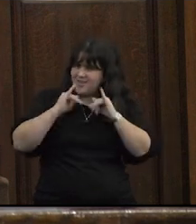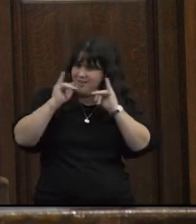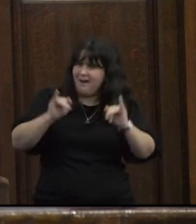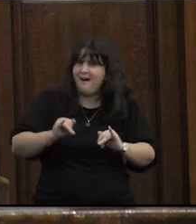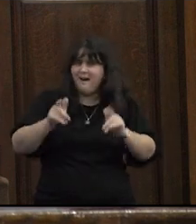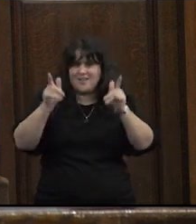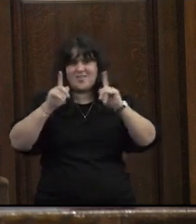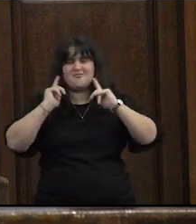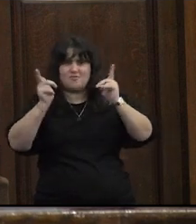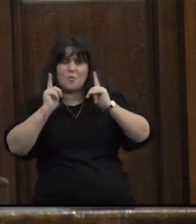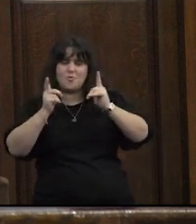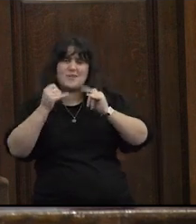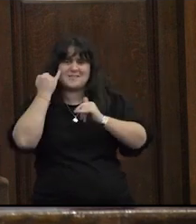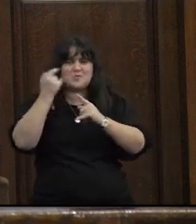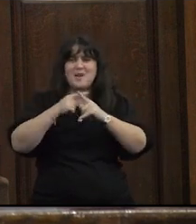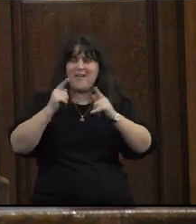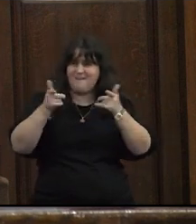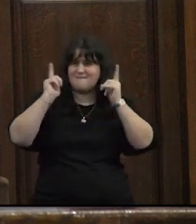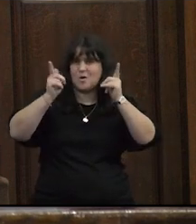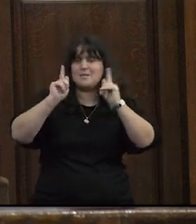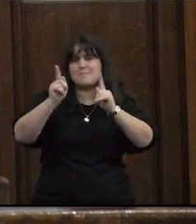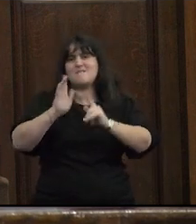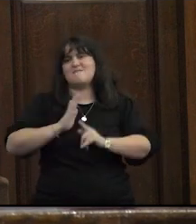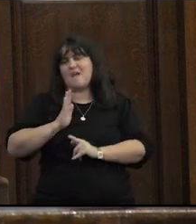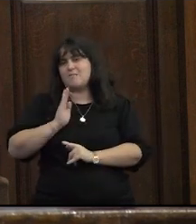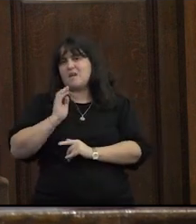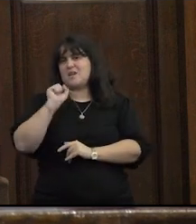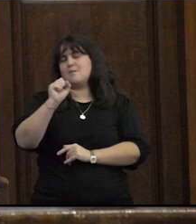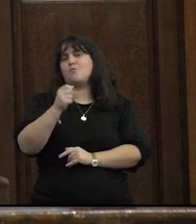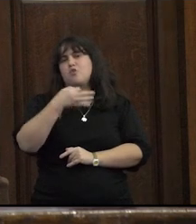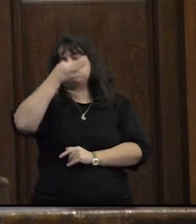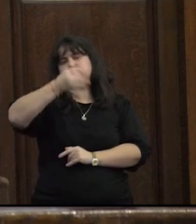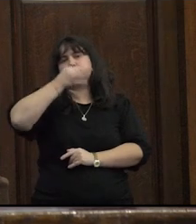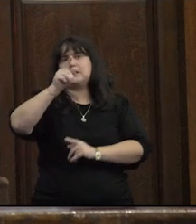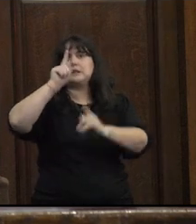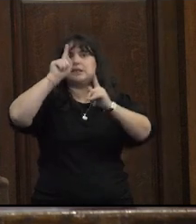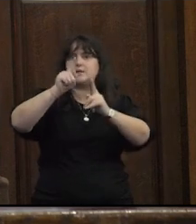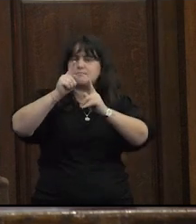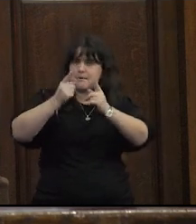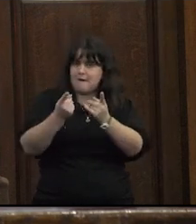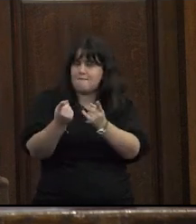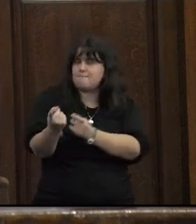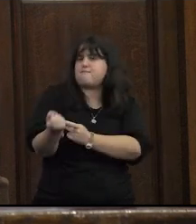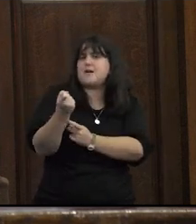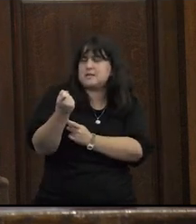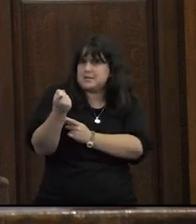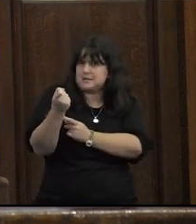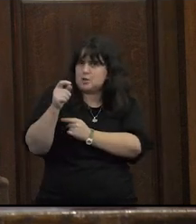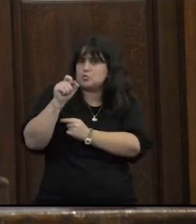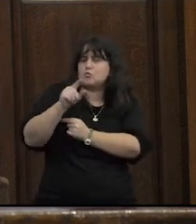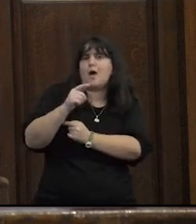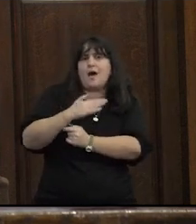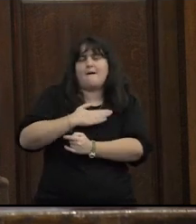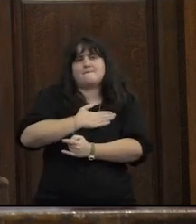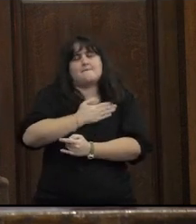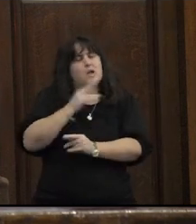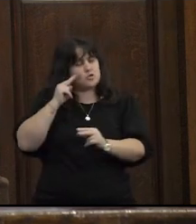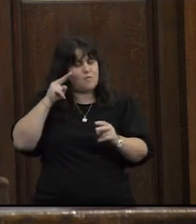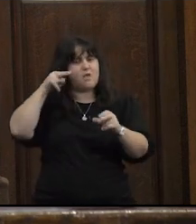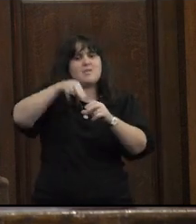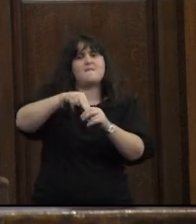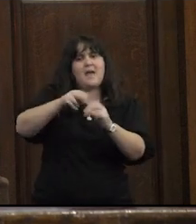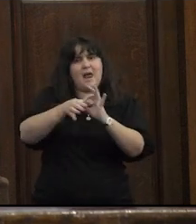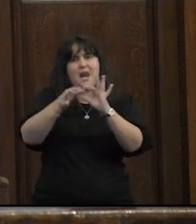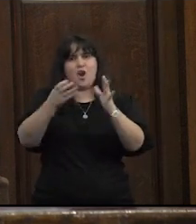gozar la sexualidad discursos del feminismo junto con la intensificación de los guiones de subjetividad